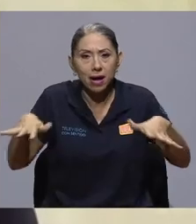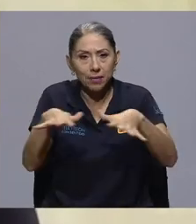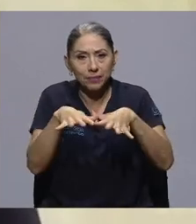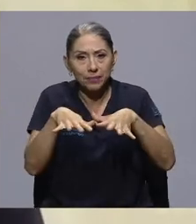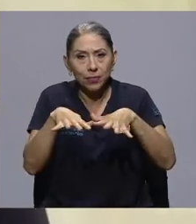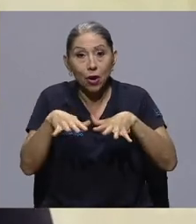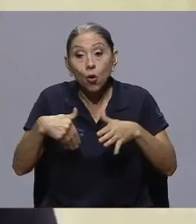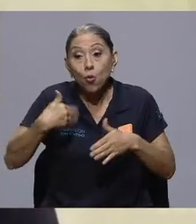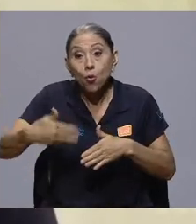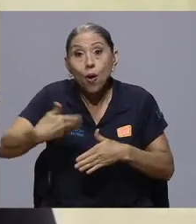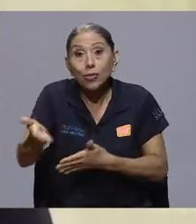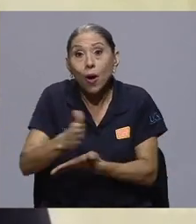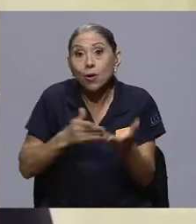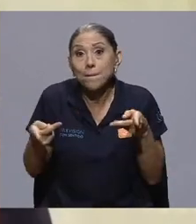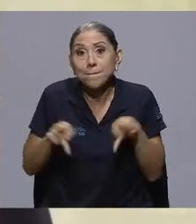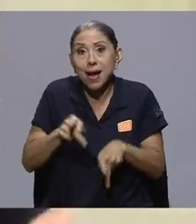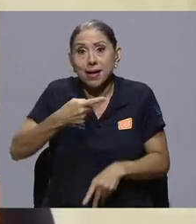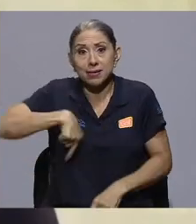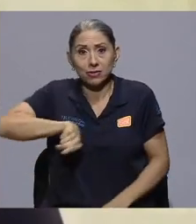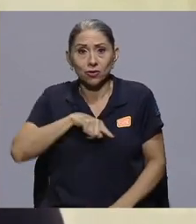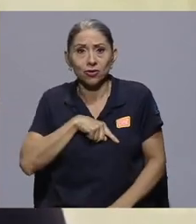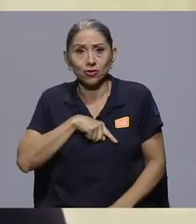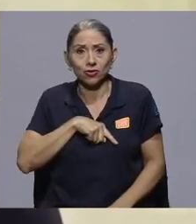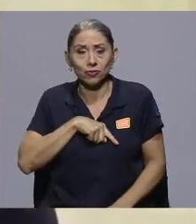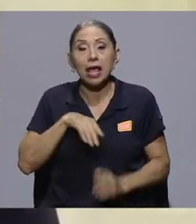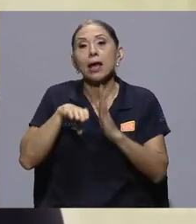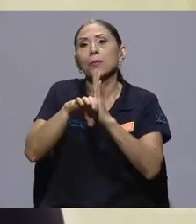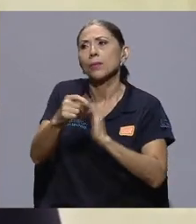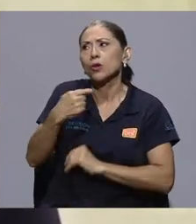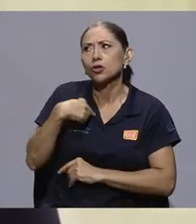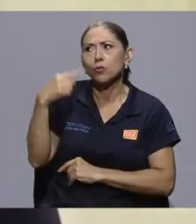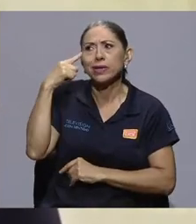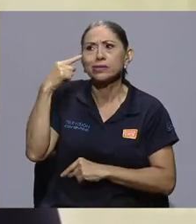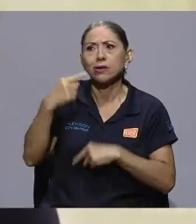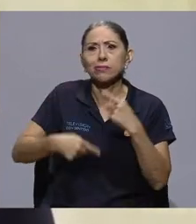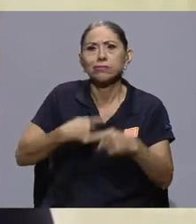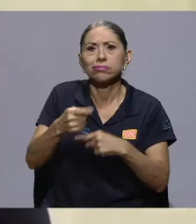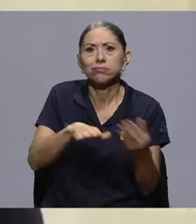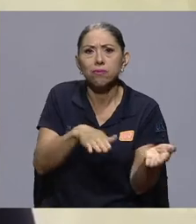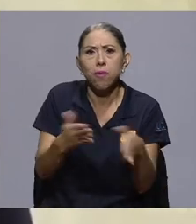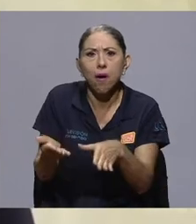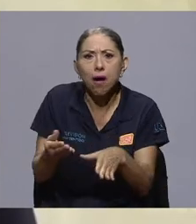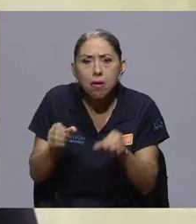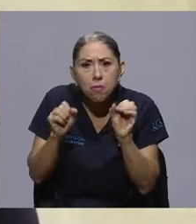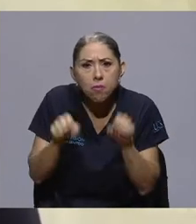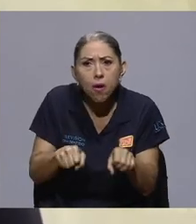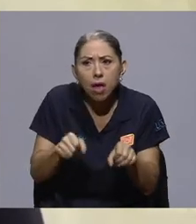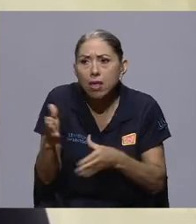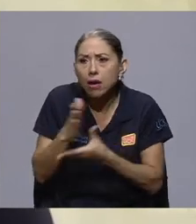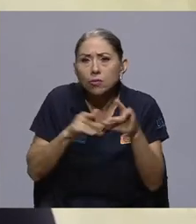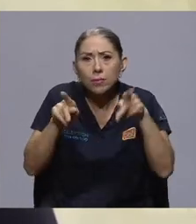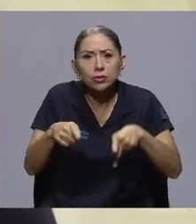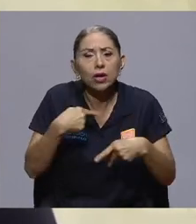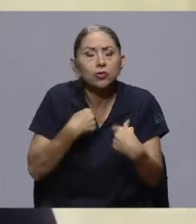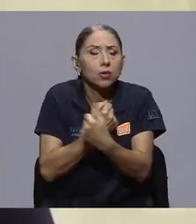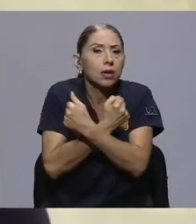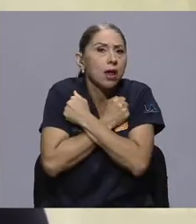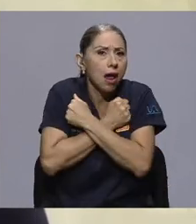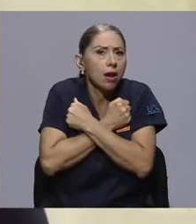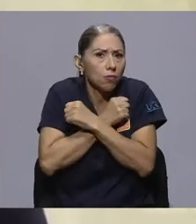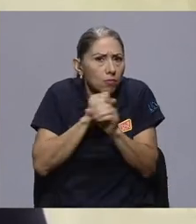nosotros, como decís muy bien, cuando yo pienso que me voy a morir, que podría morirme, que podría morir alguien que yo quiero, que yo amo o